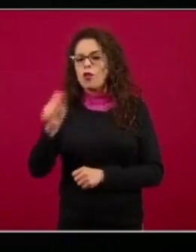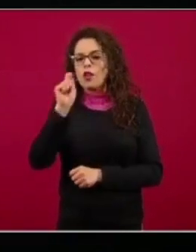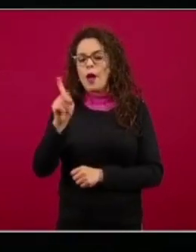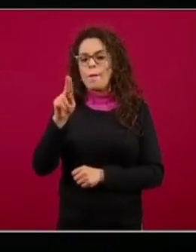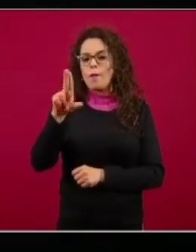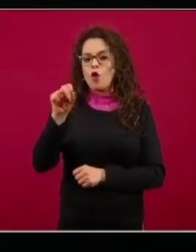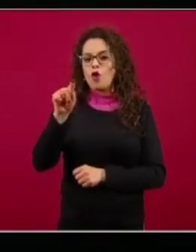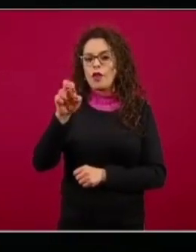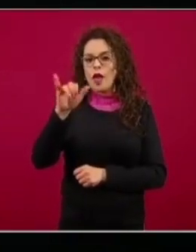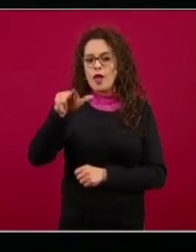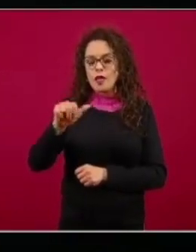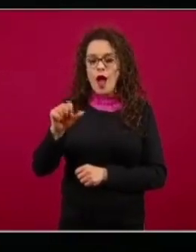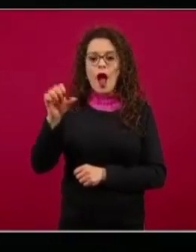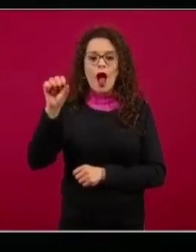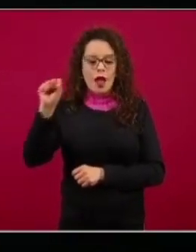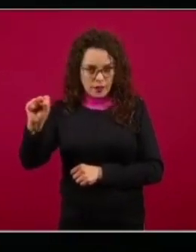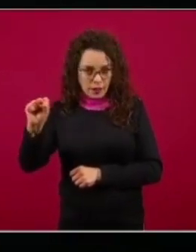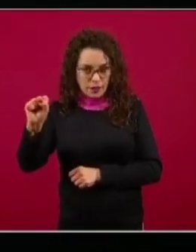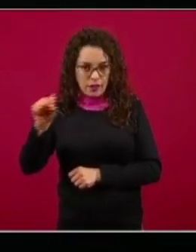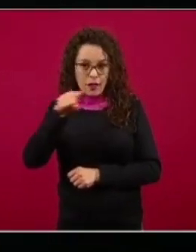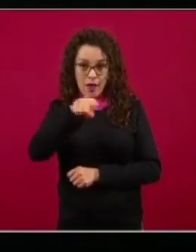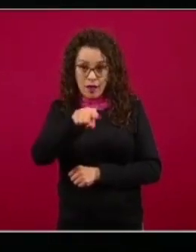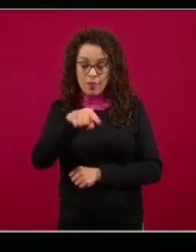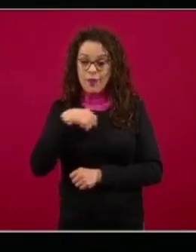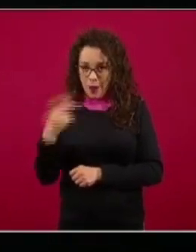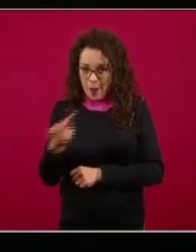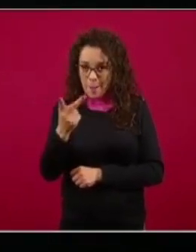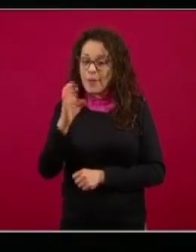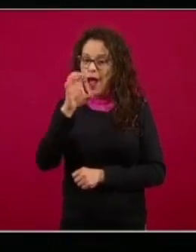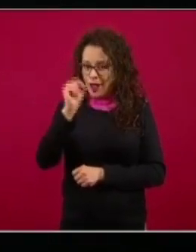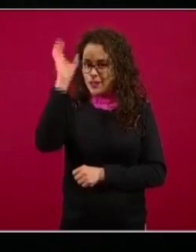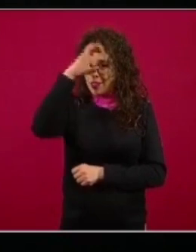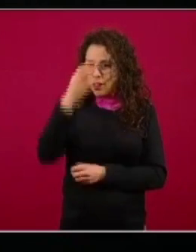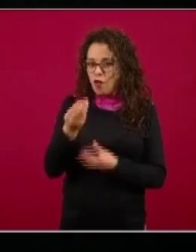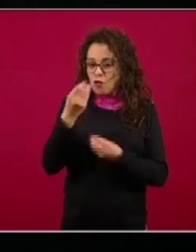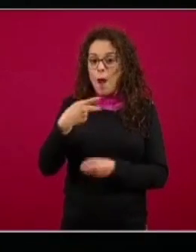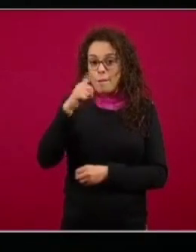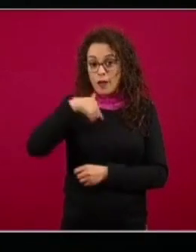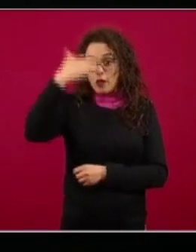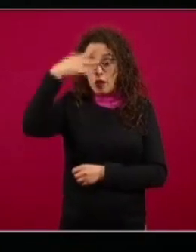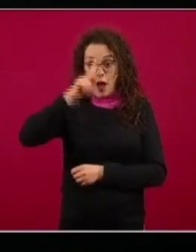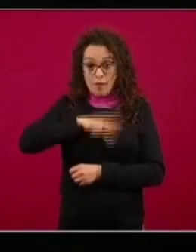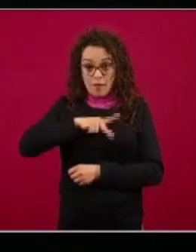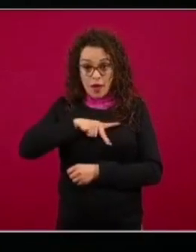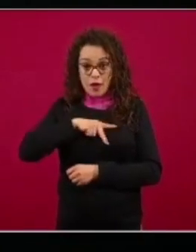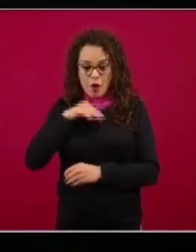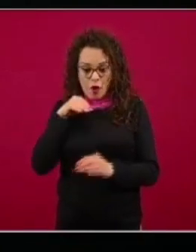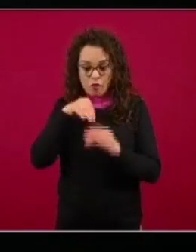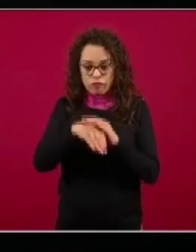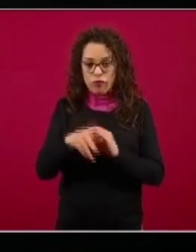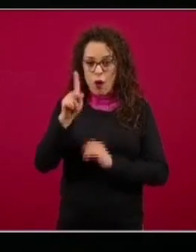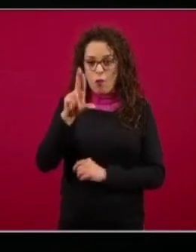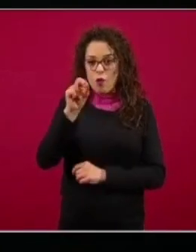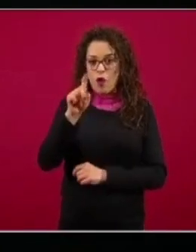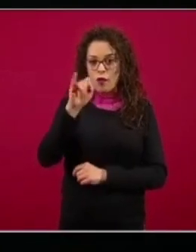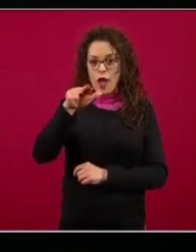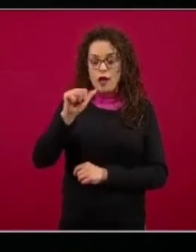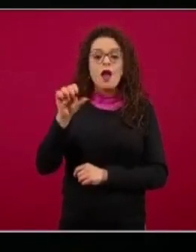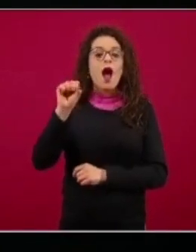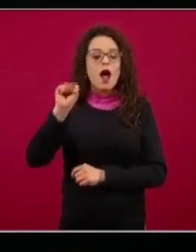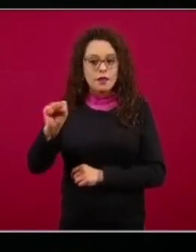cosa muy científica pero sé que el virus entra a la proteína S y es cuando llega a todas las células